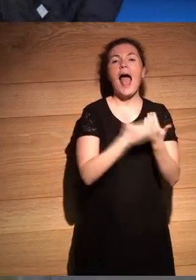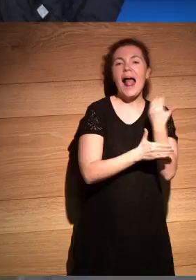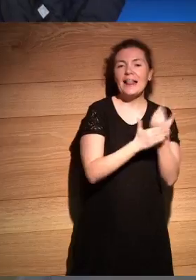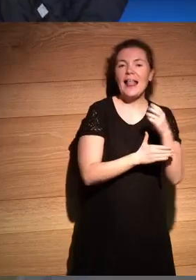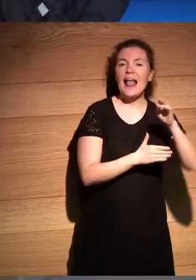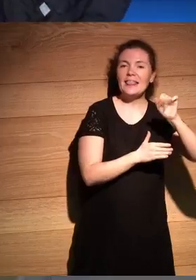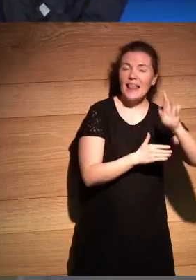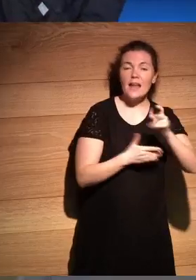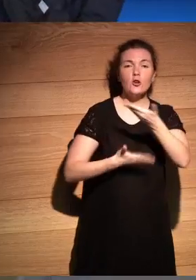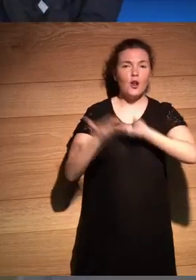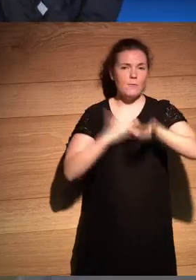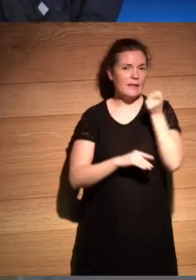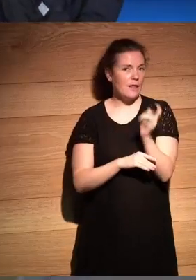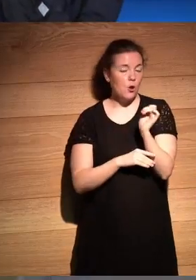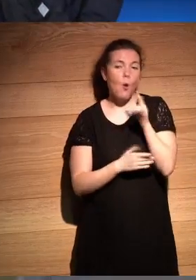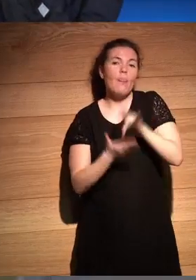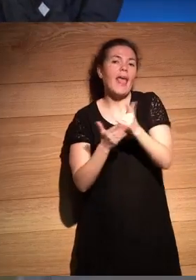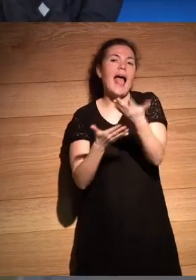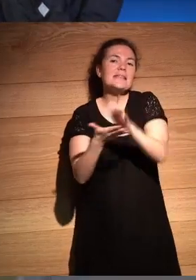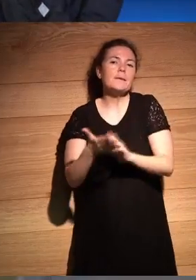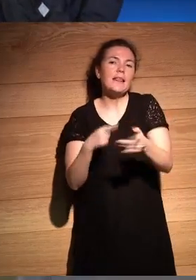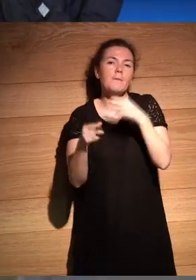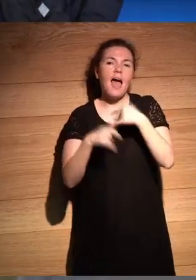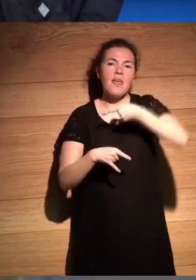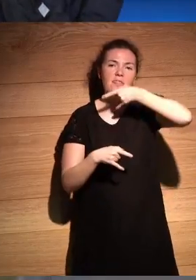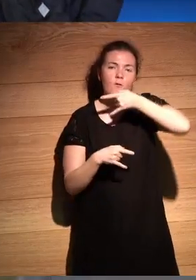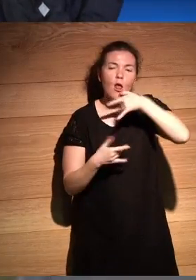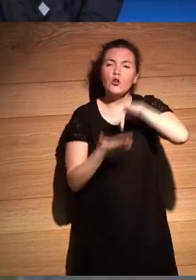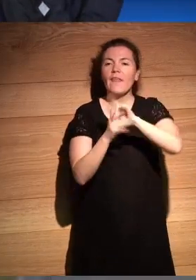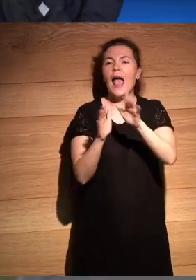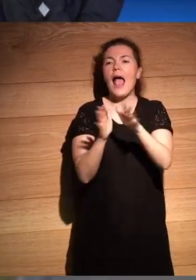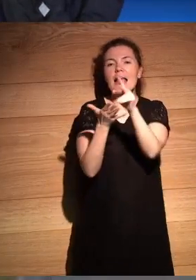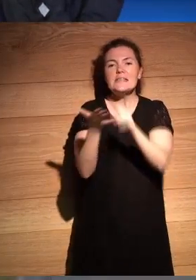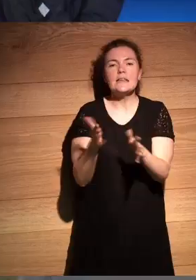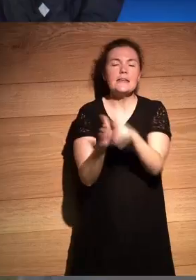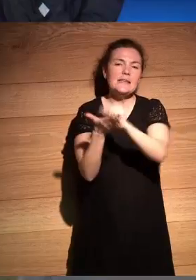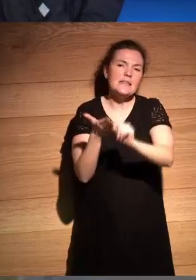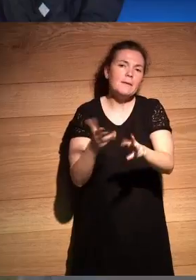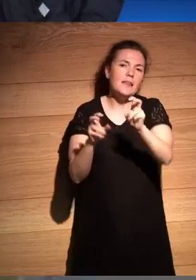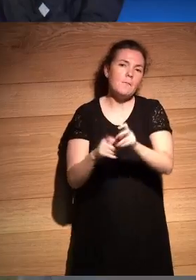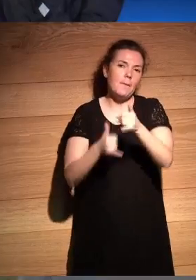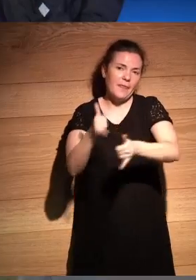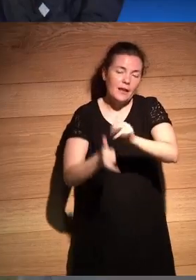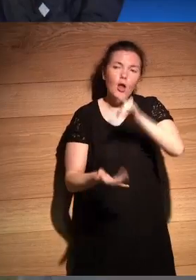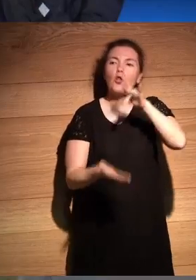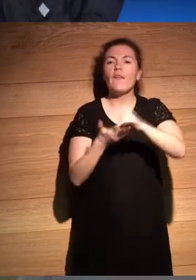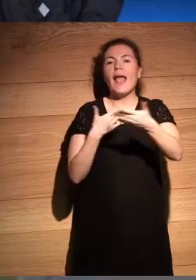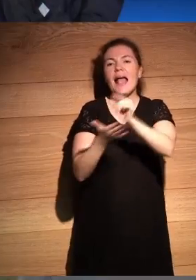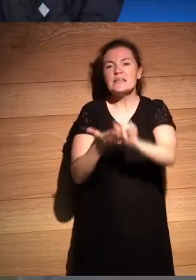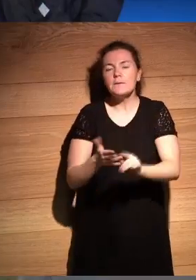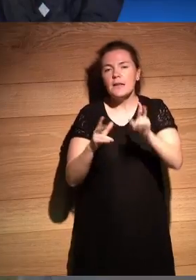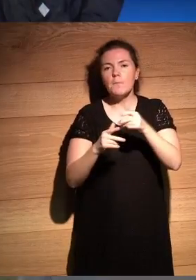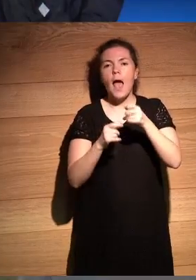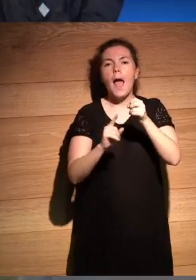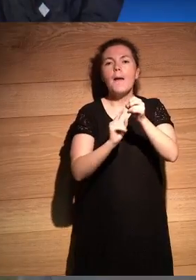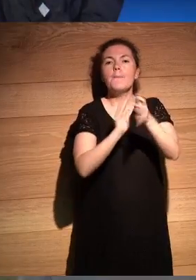colaborador habitual un día escribe sobre Drácula otro día escribe sobre bicicletas otro día escribe sobre la velocidad de la luz otro día